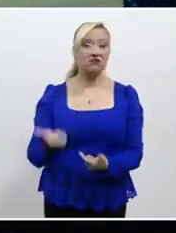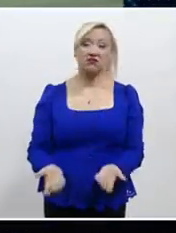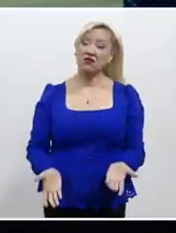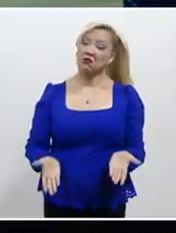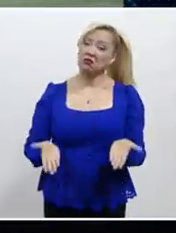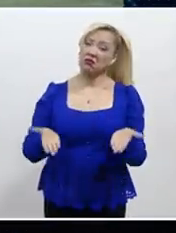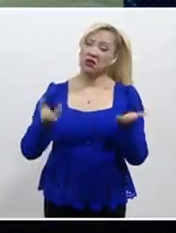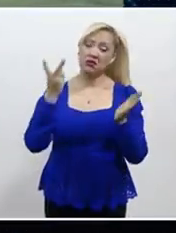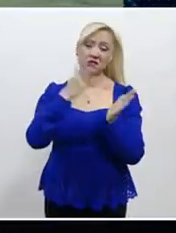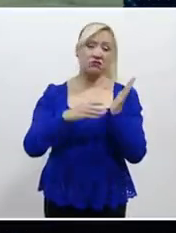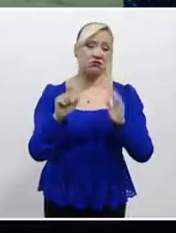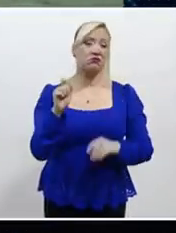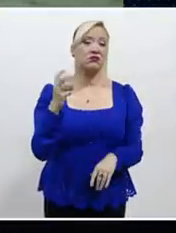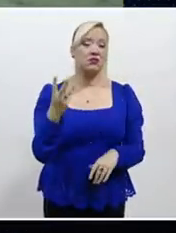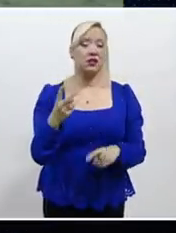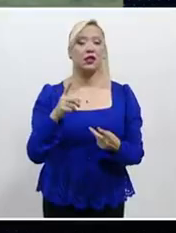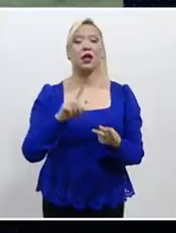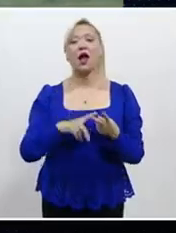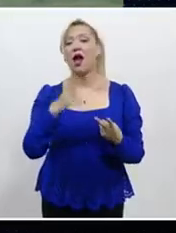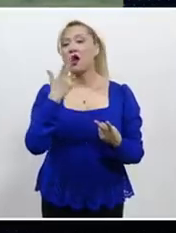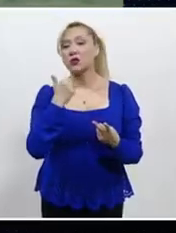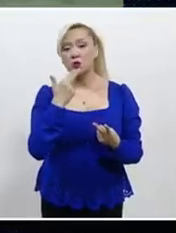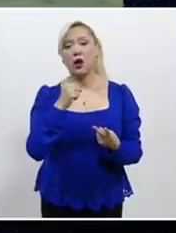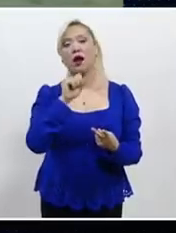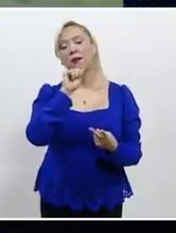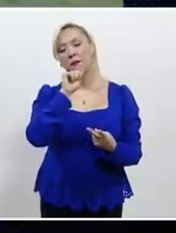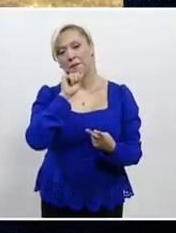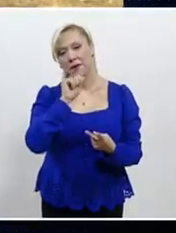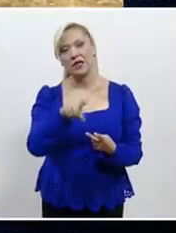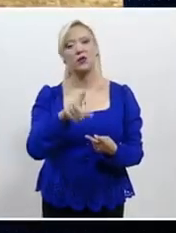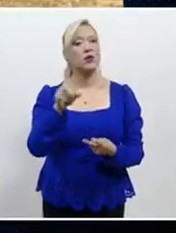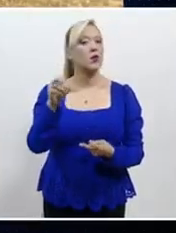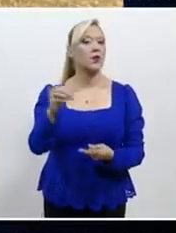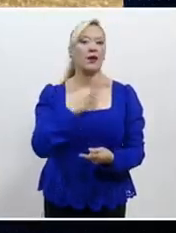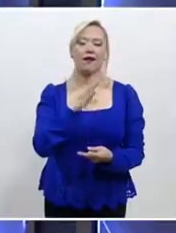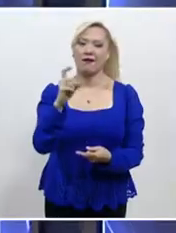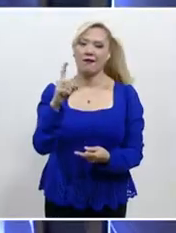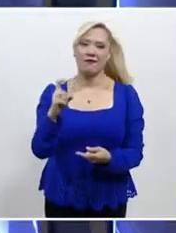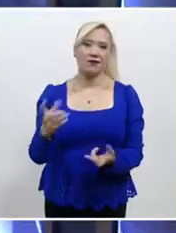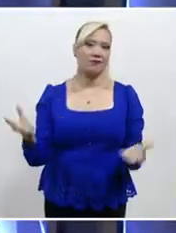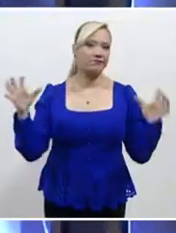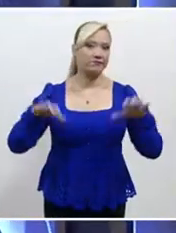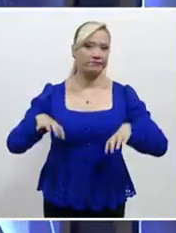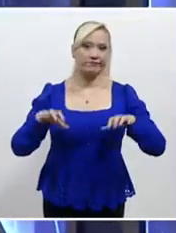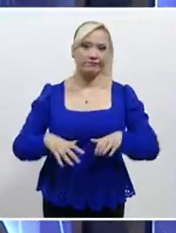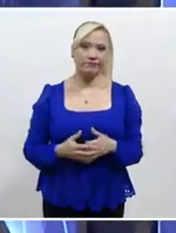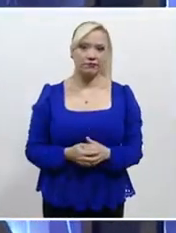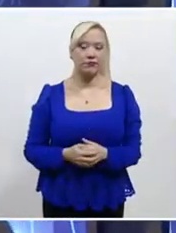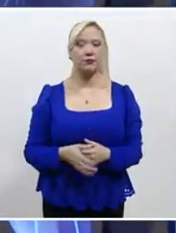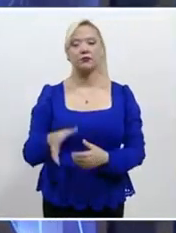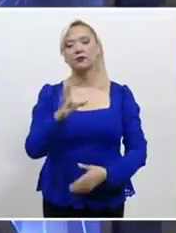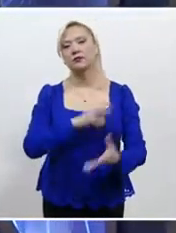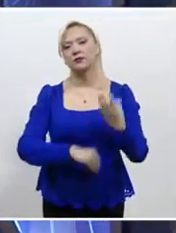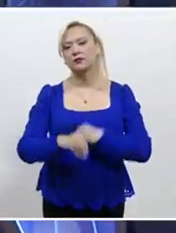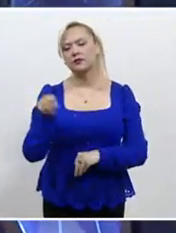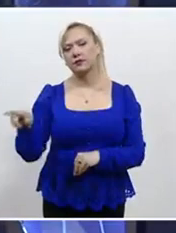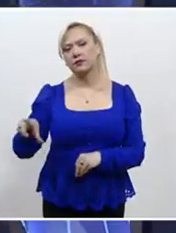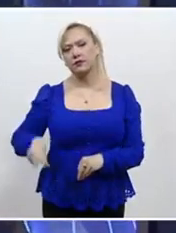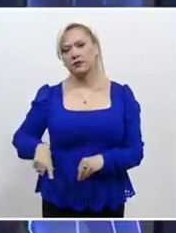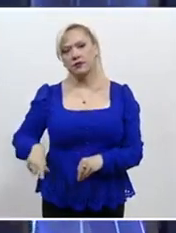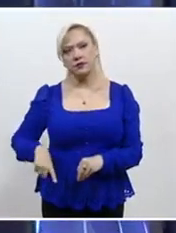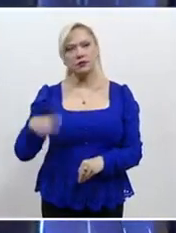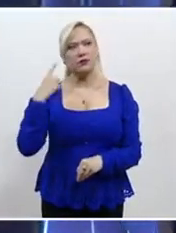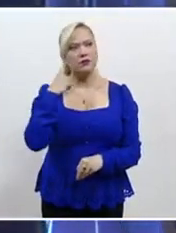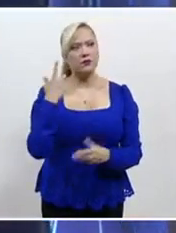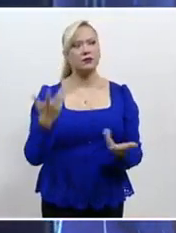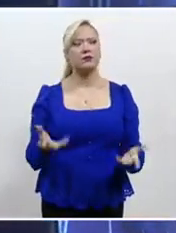La producción de azúcar también se verá afectada por el fenómeno del niño. Y en otros temas, el gobierno federal aseguró que